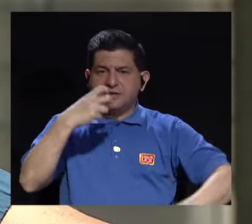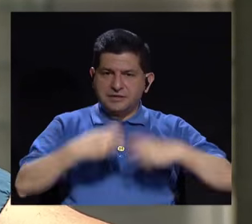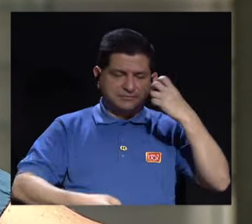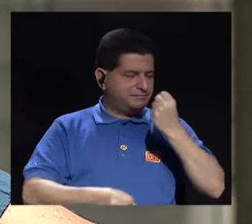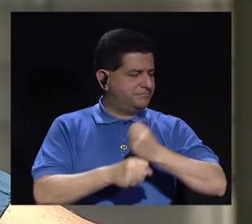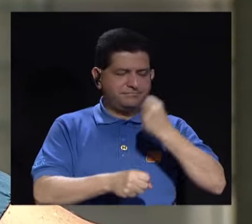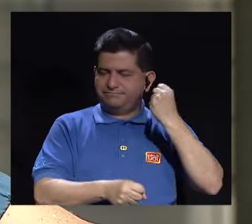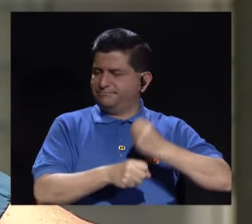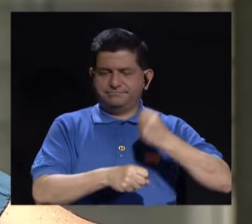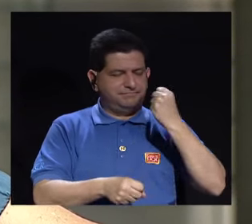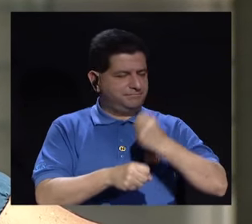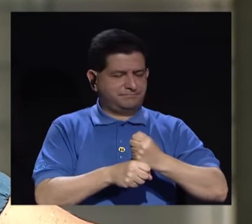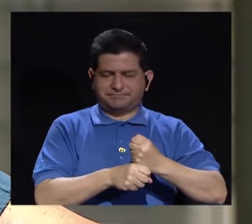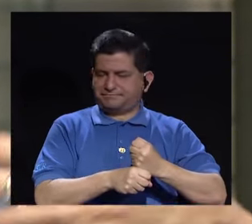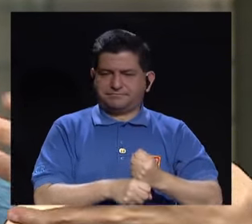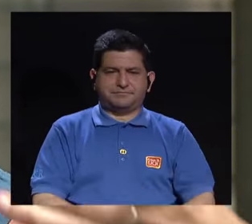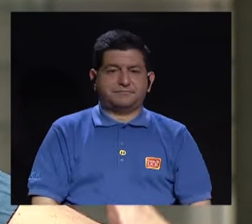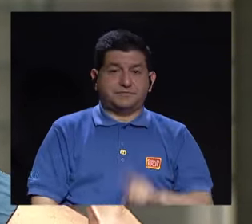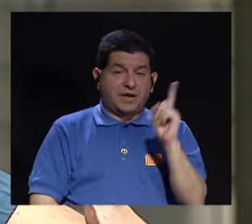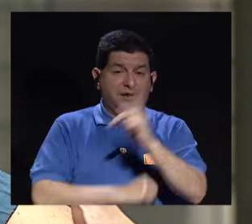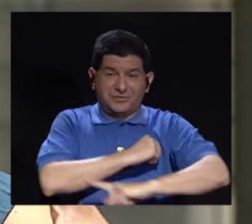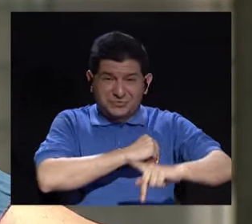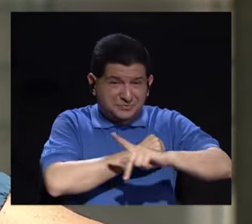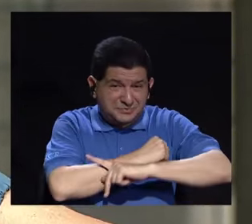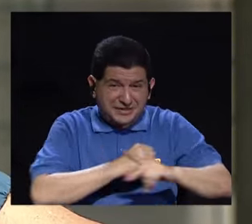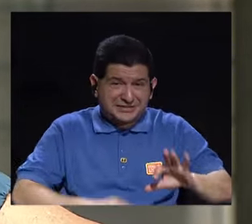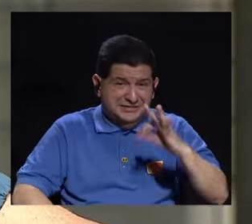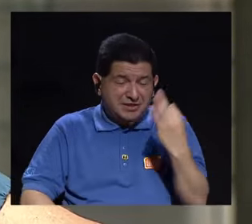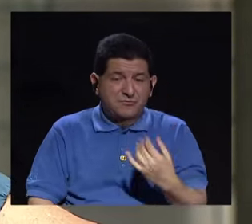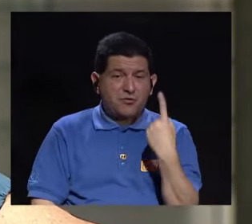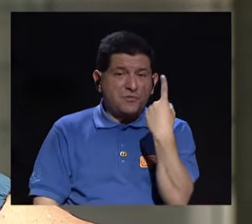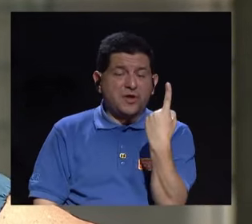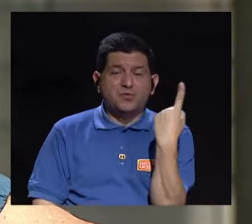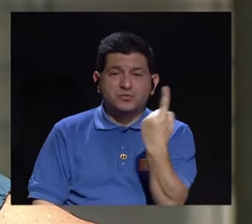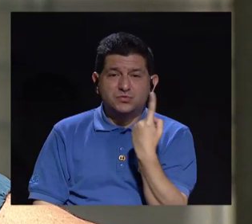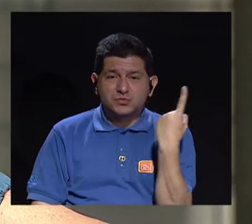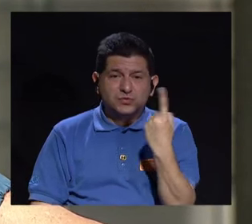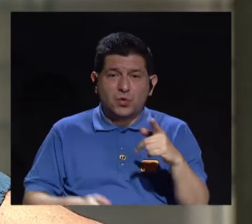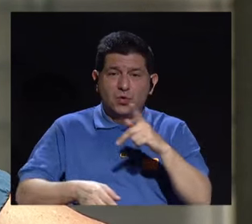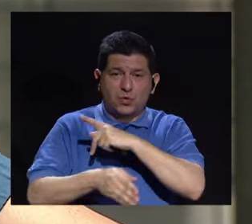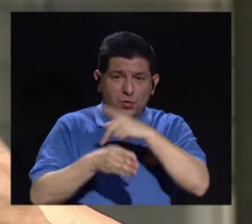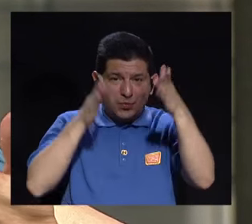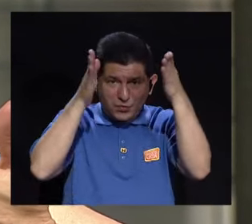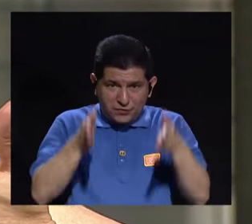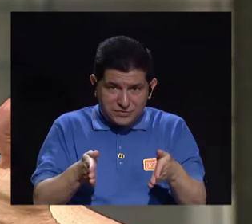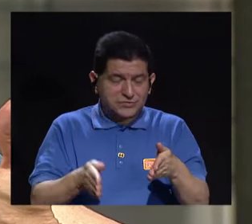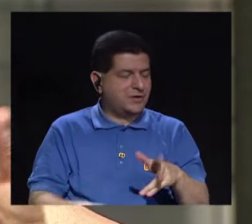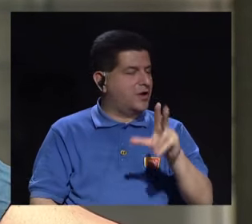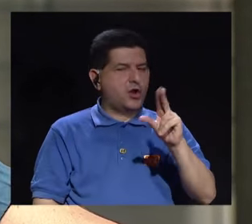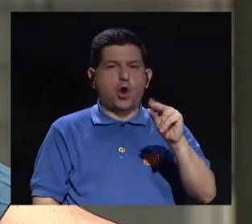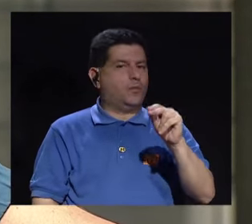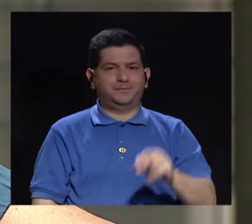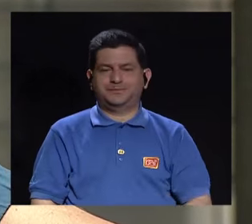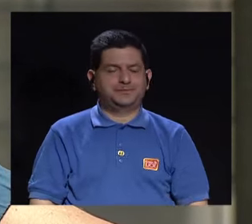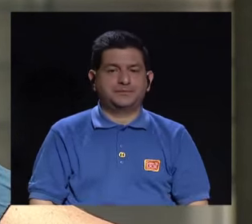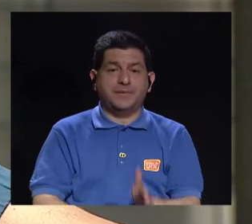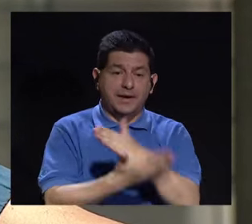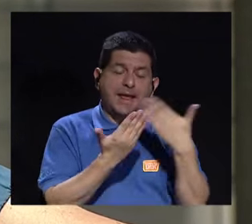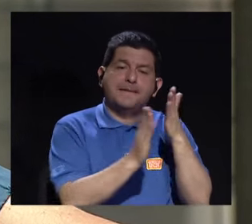interdisciplinar, porque los trastornos no pueden trabajar ni se trabajan en ningún país de forma unitaria. No es solo un profesional que trabaja,